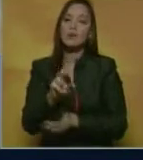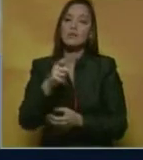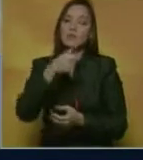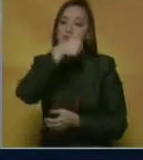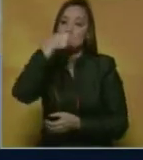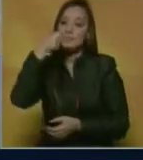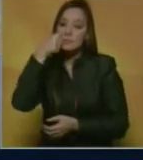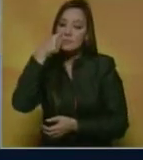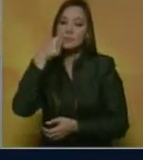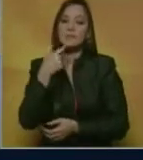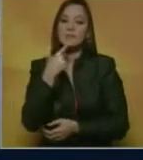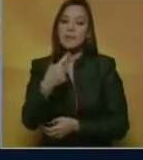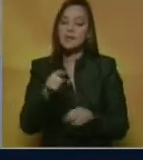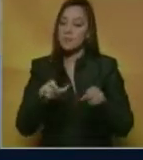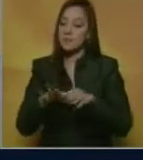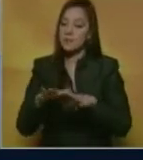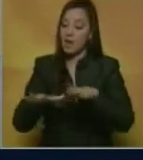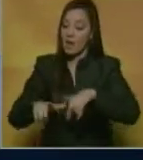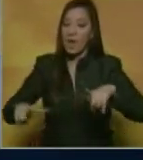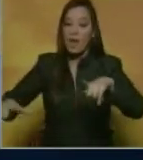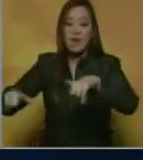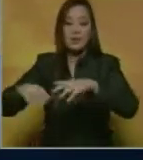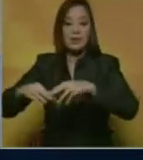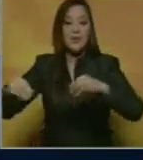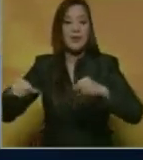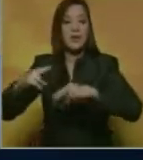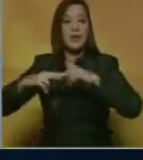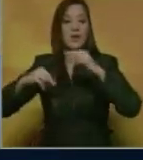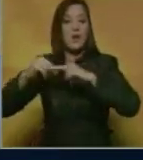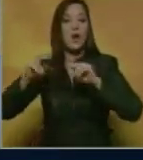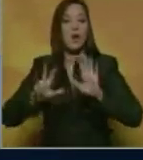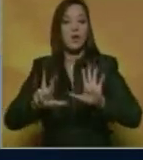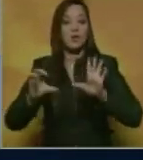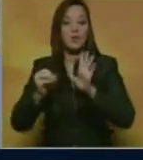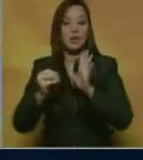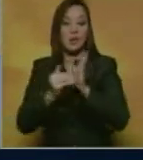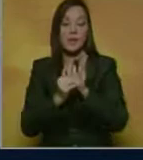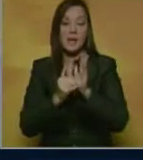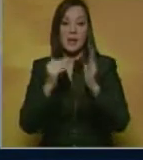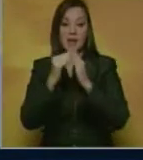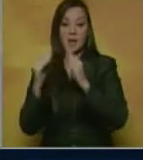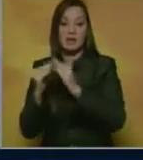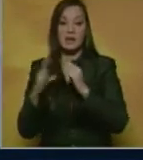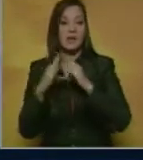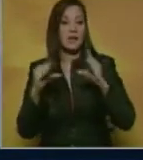hectáreas de terreno para la construcción de 80 mil viviendas en todo el país.